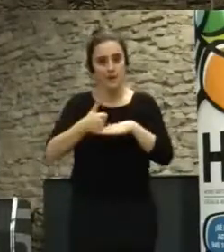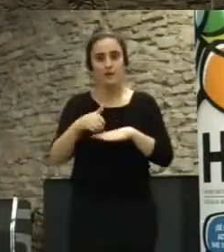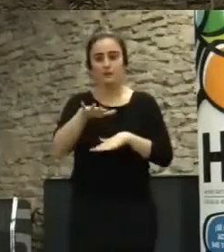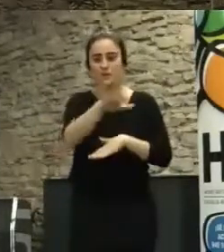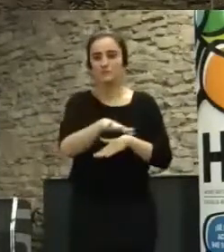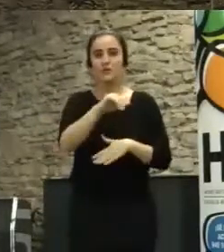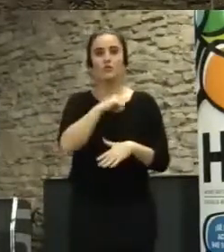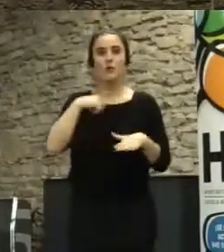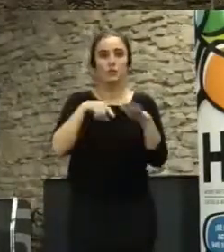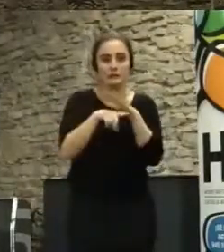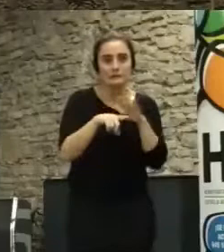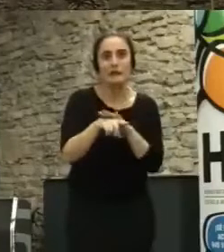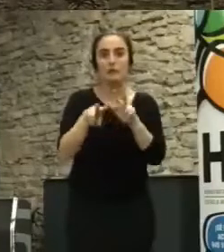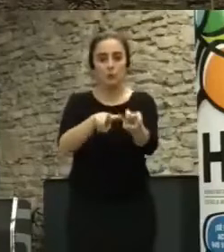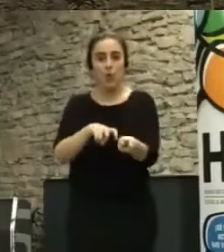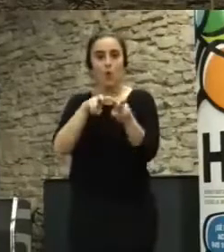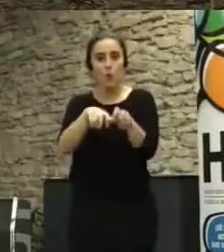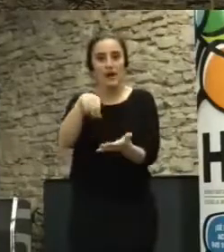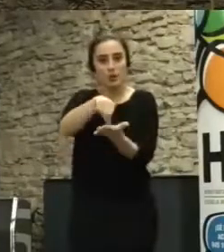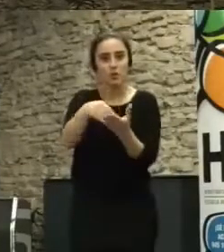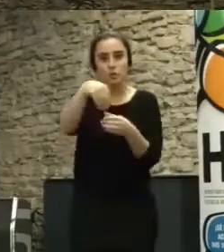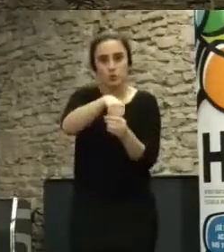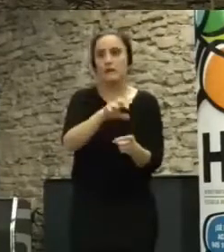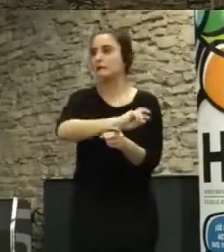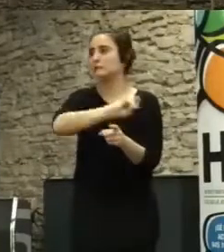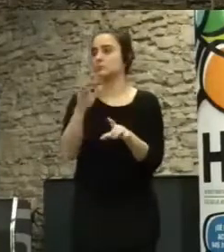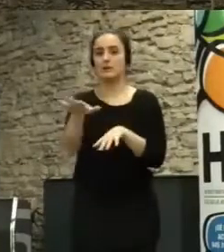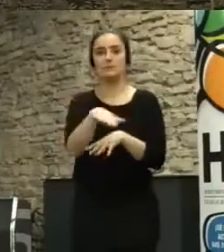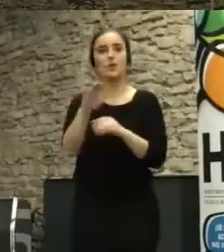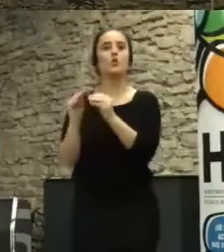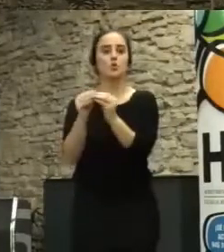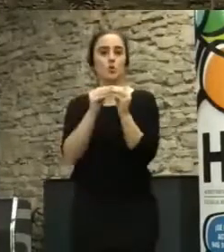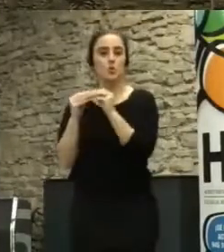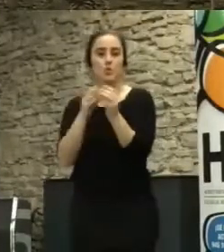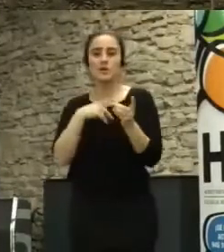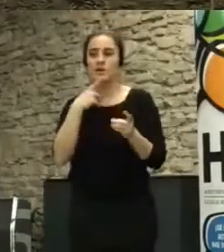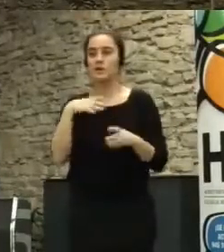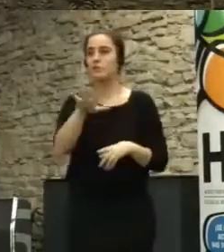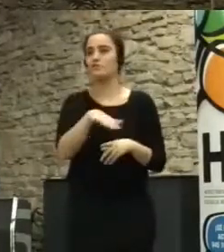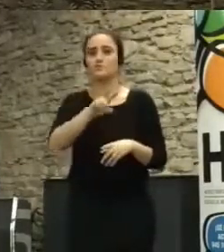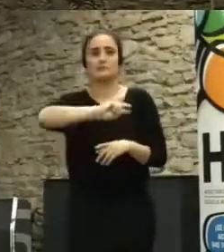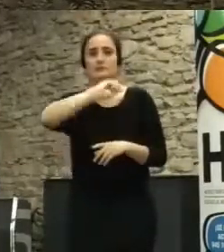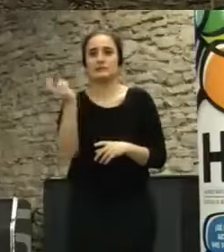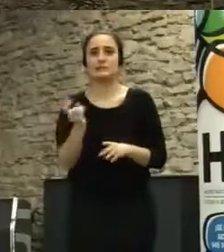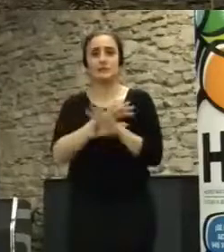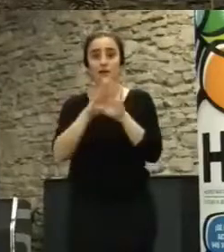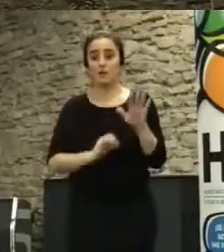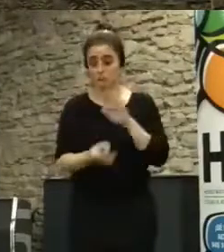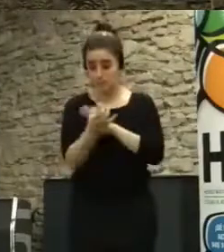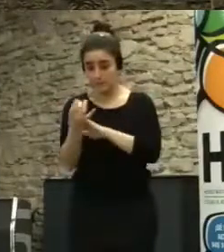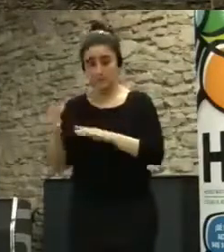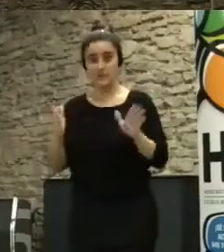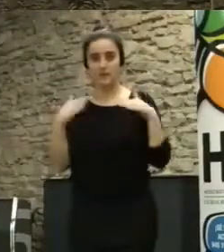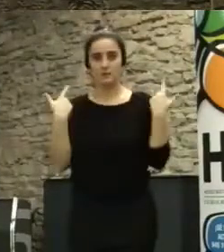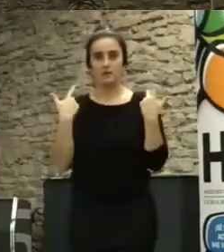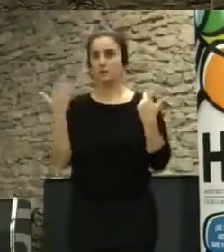autogestionados, de huertos urbanos, de espacios del común, de todo tipo de lugares. Bueno, la efervescencia fue tanta que hace unos años se empezó a